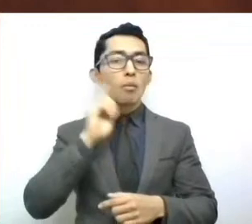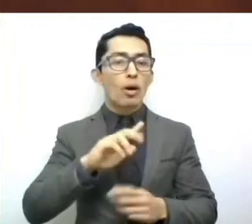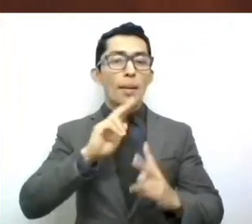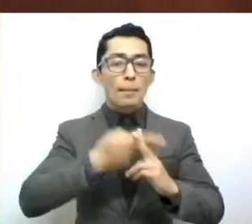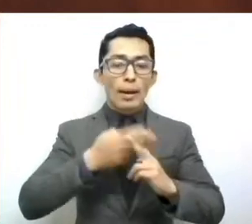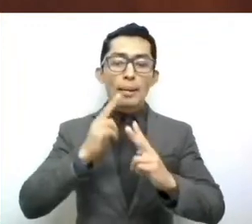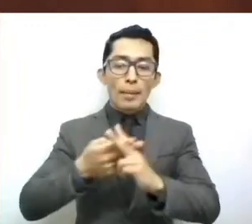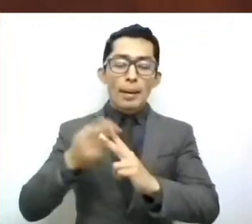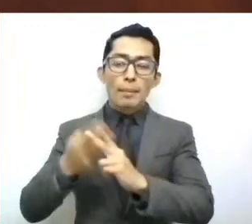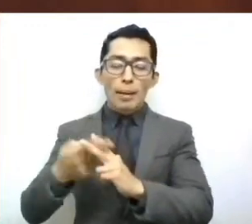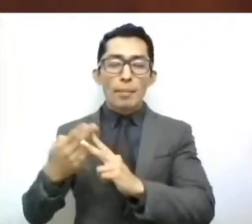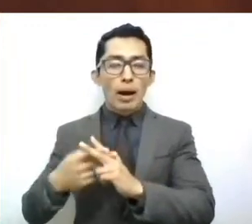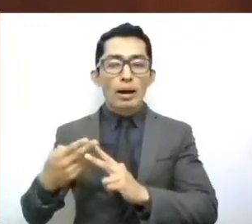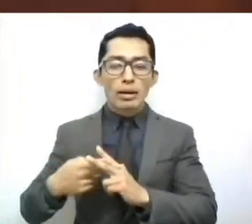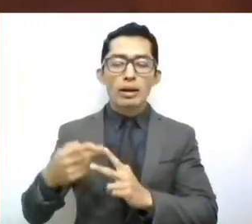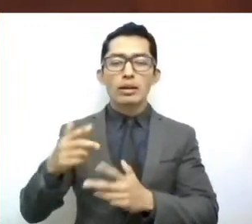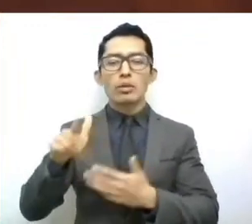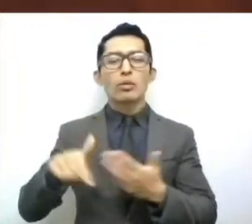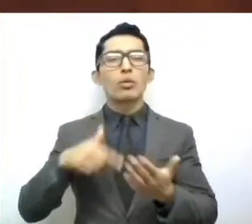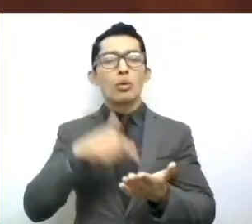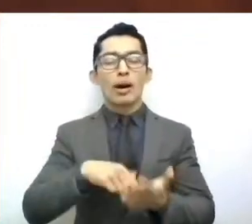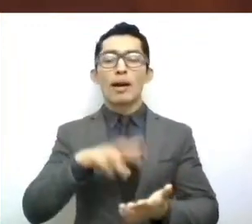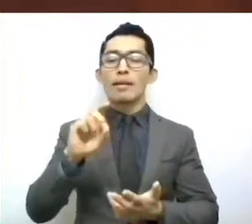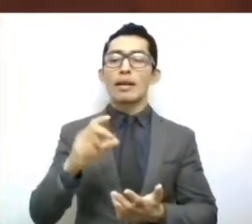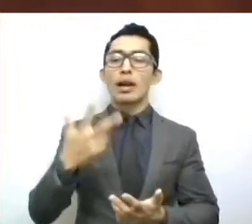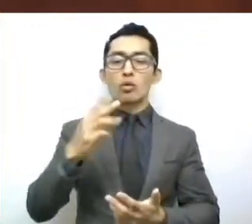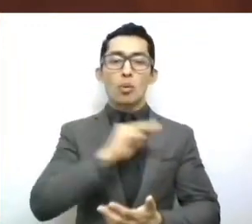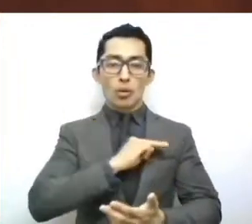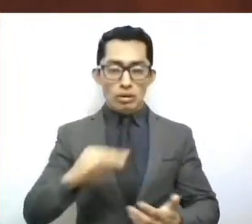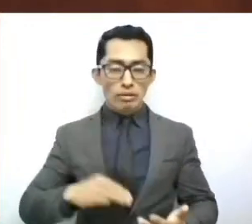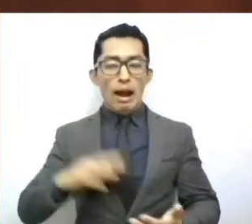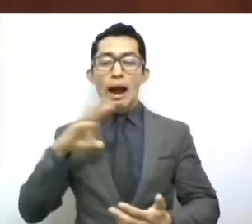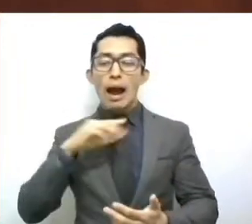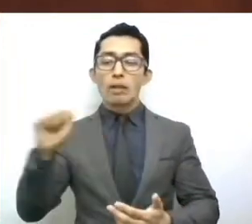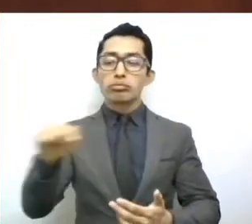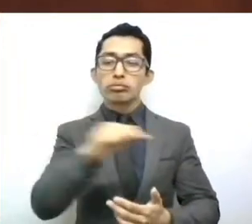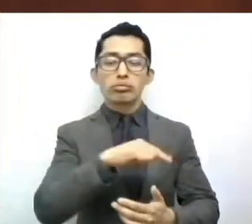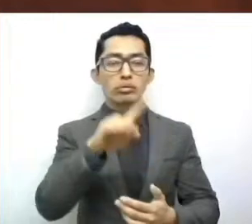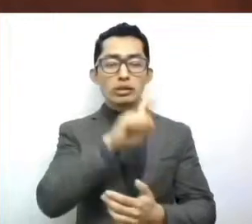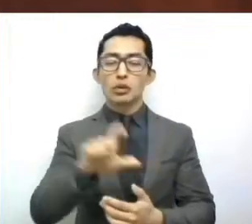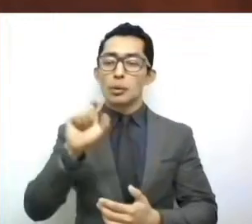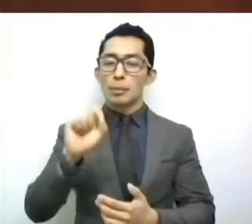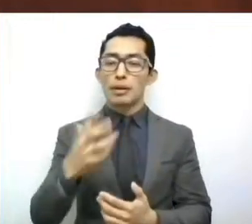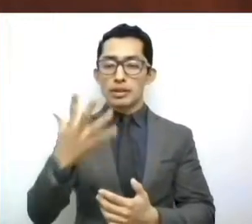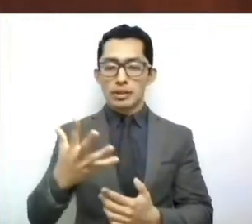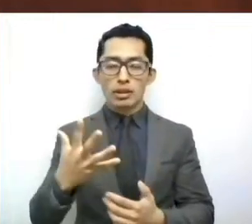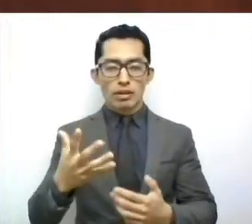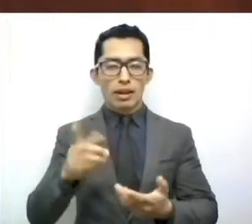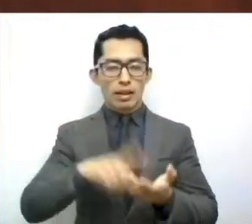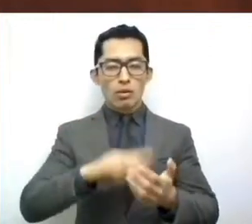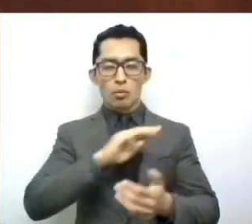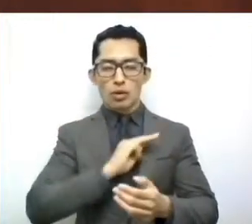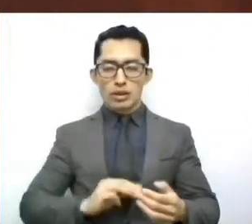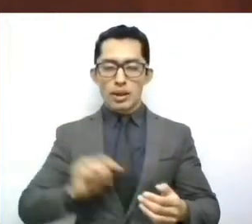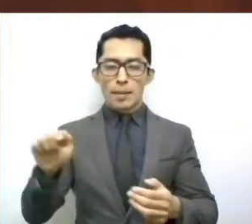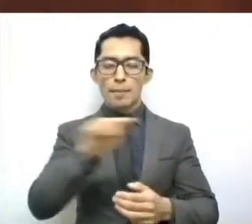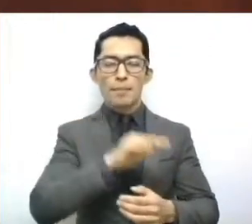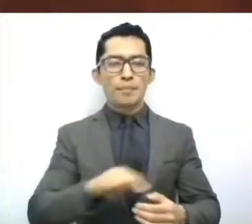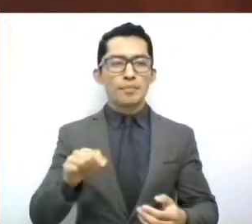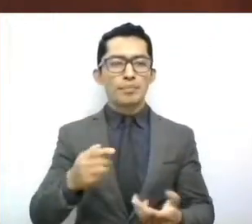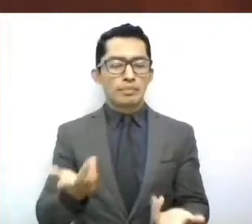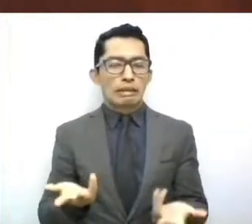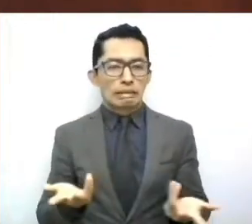menos 38 municipios de los 125 mexiquenses. ¿Cómo les decimos,